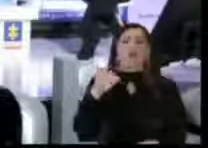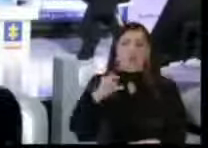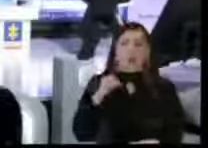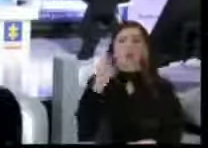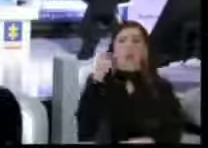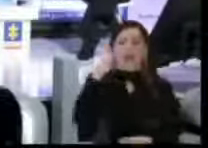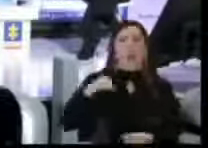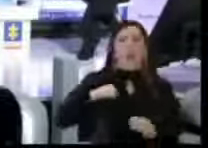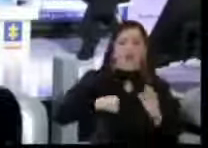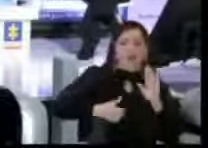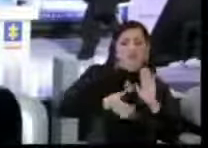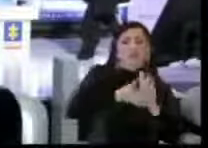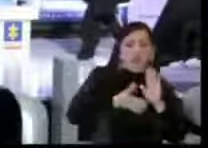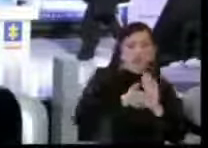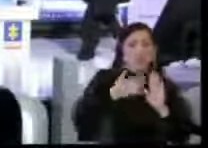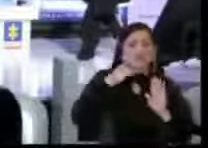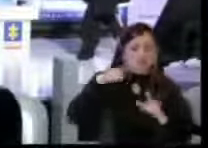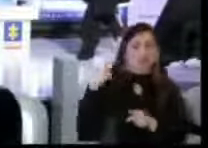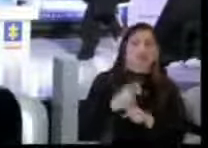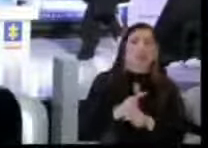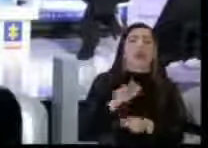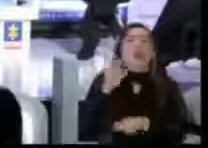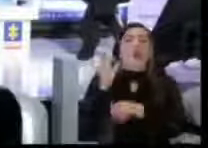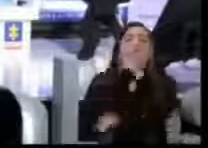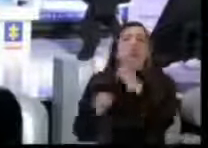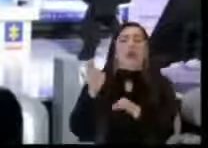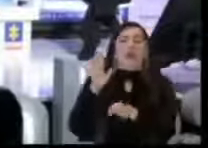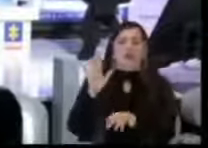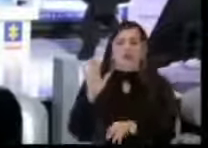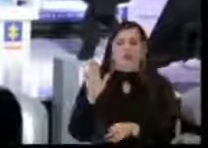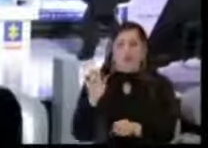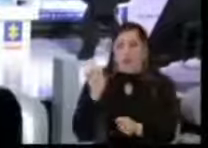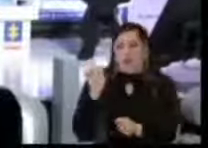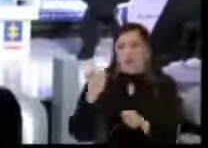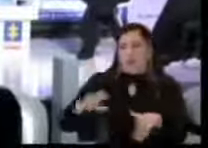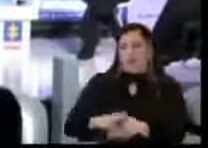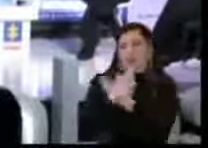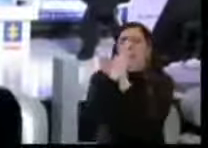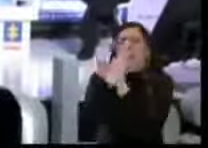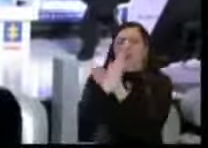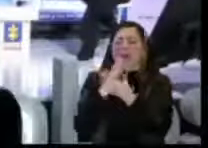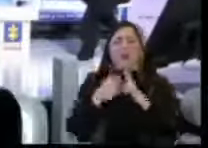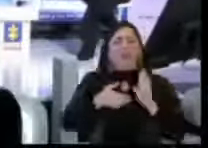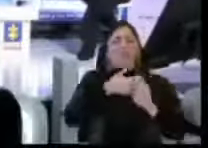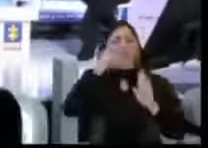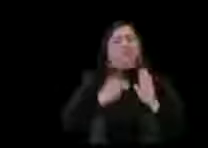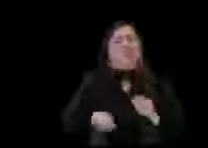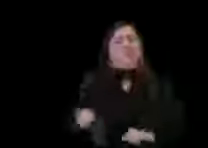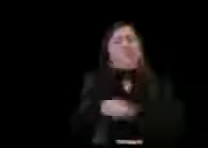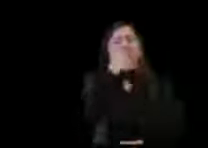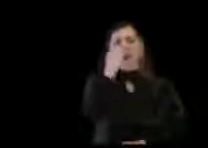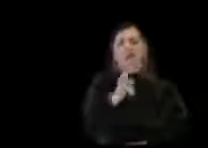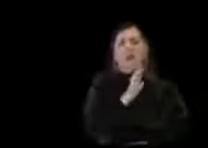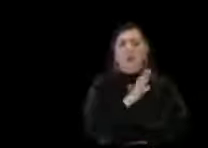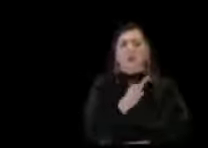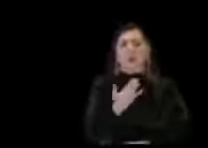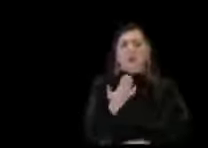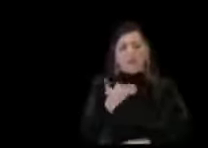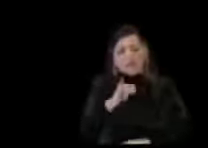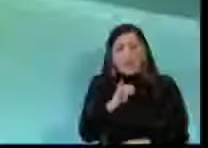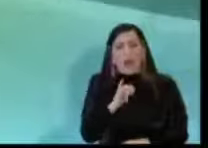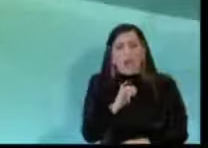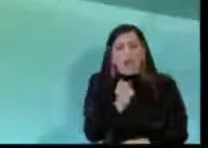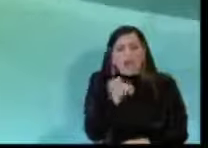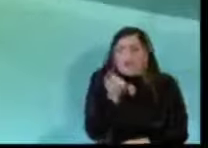probatorio contundente que permitió que un juez de la República emitiera la orden de captura para que en las últimas horas esta persona